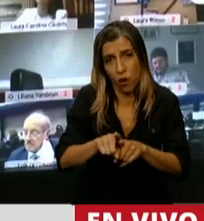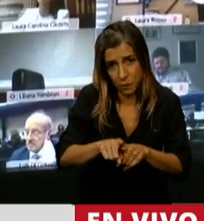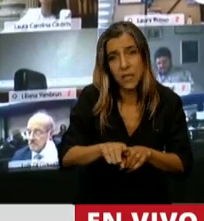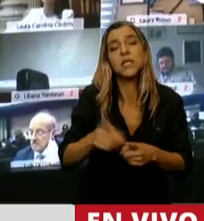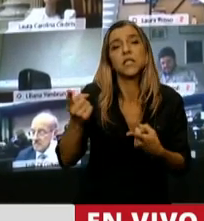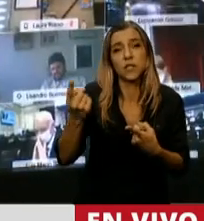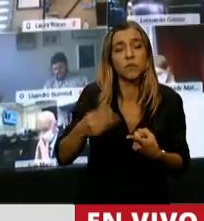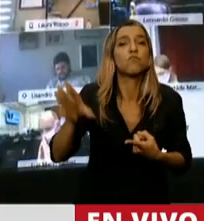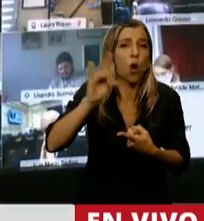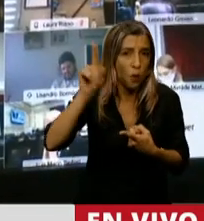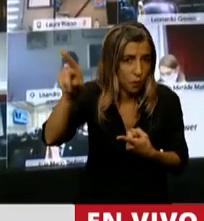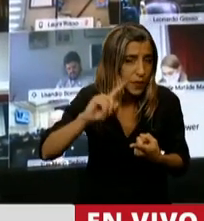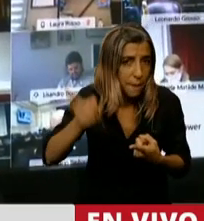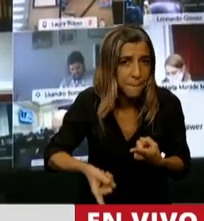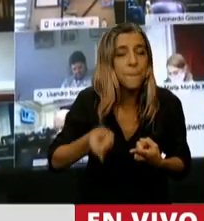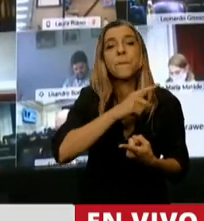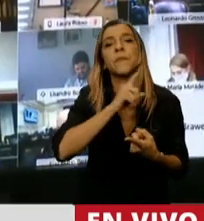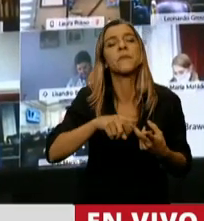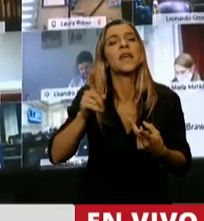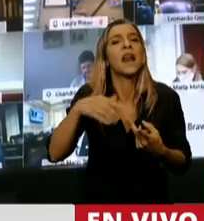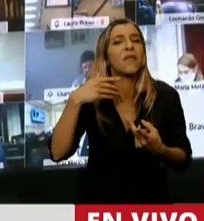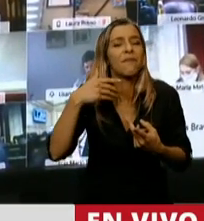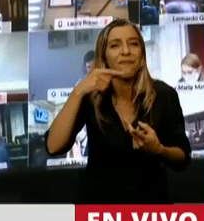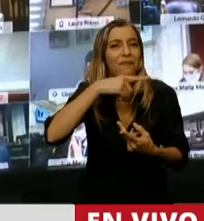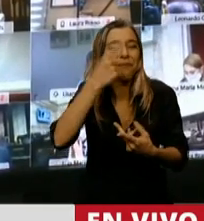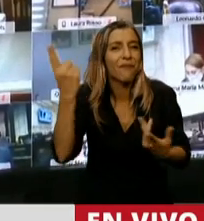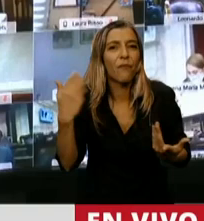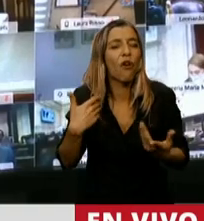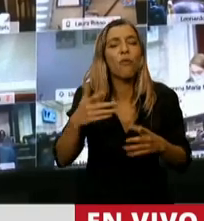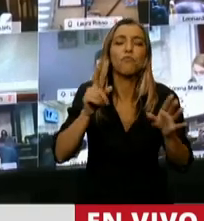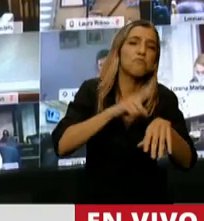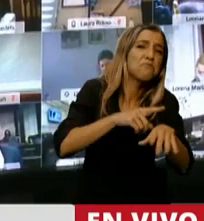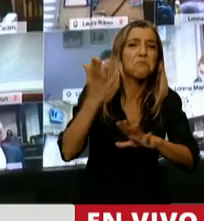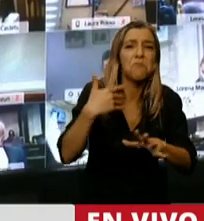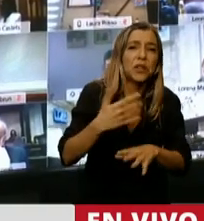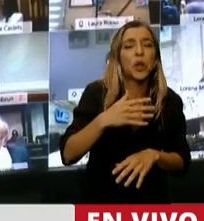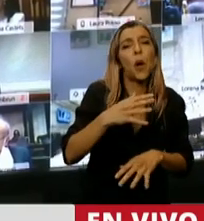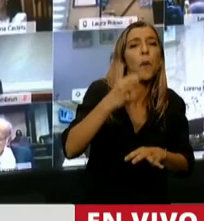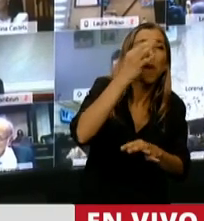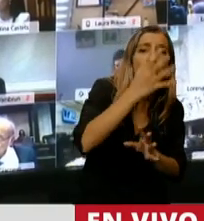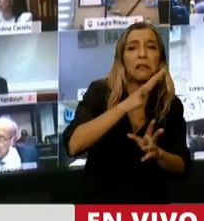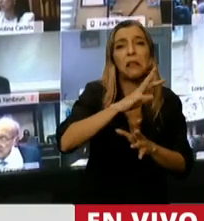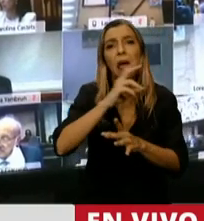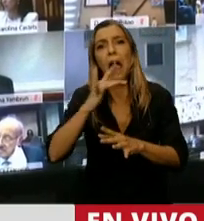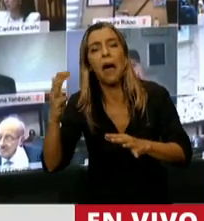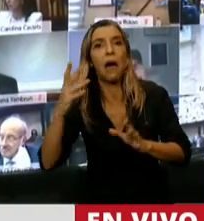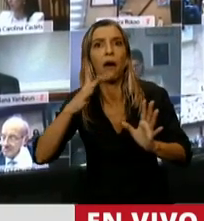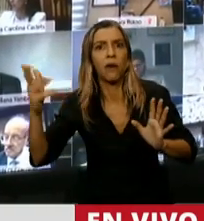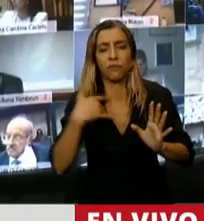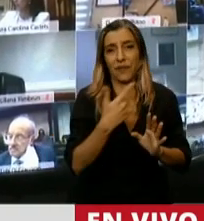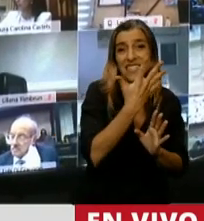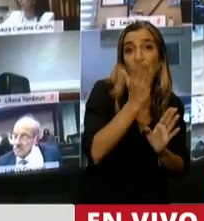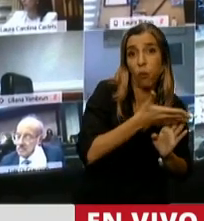de ni siquiera eje bolivariano, del 20 y pico al 5 o 6%, del dos dígitos a un dígito, Brasil,